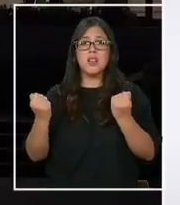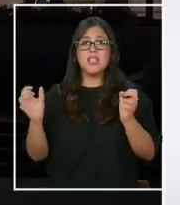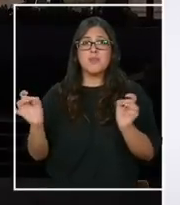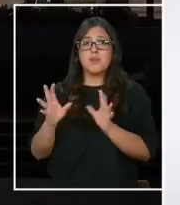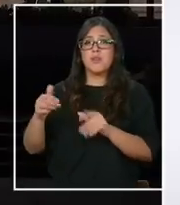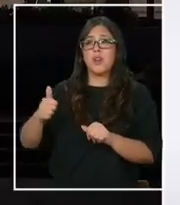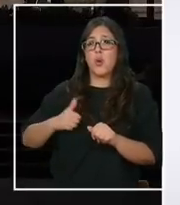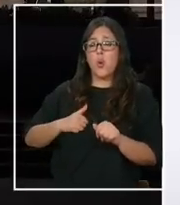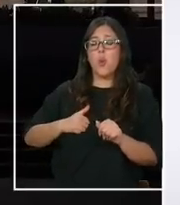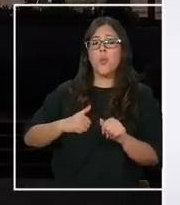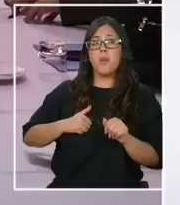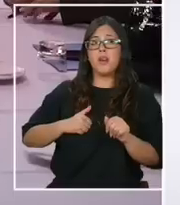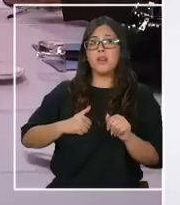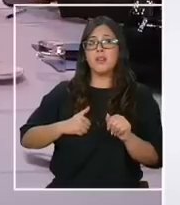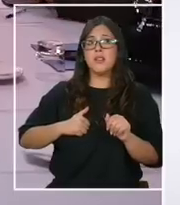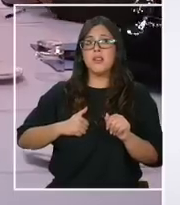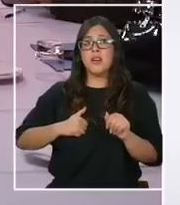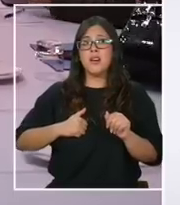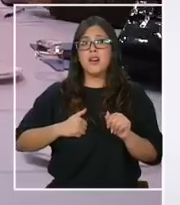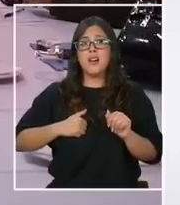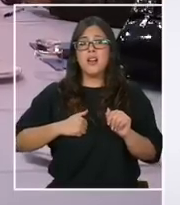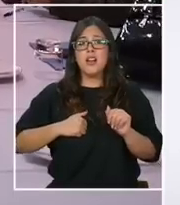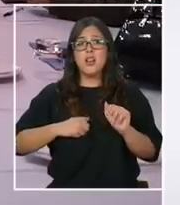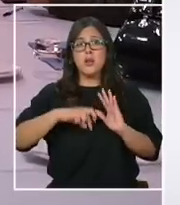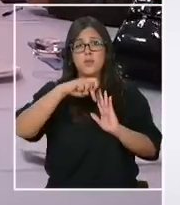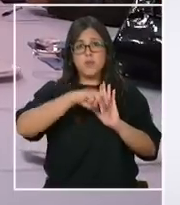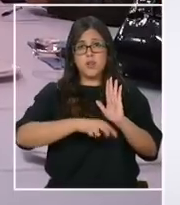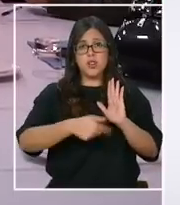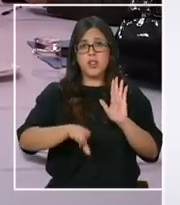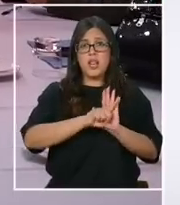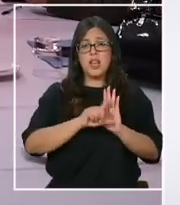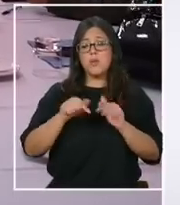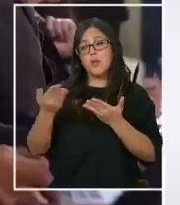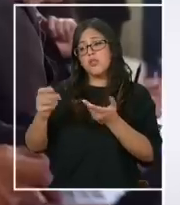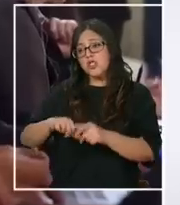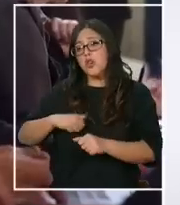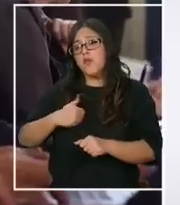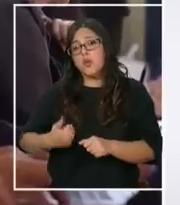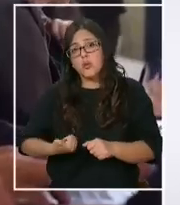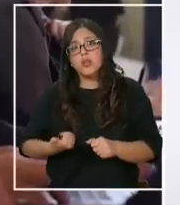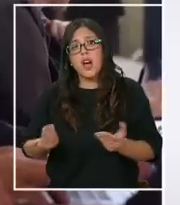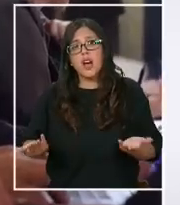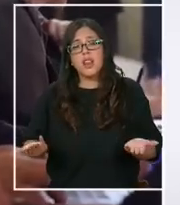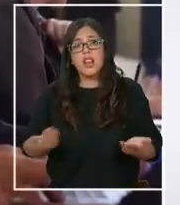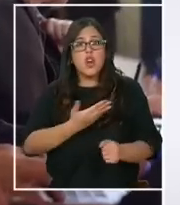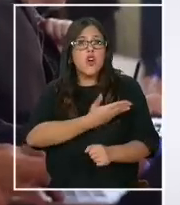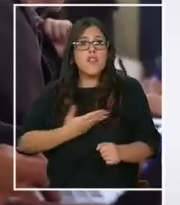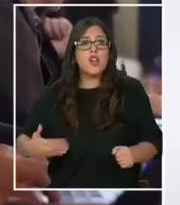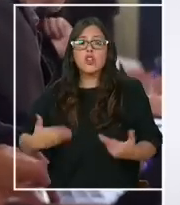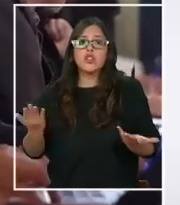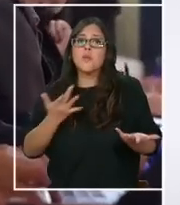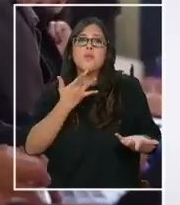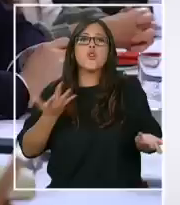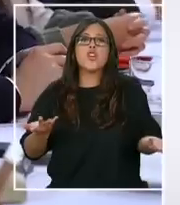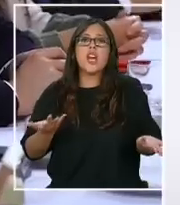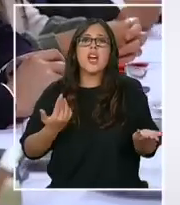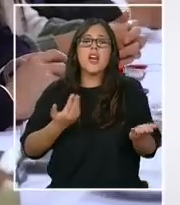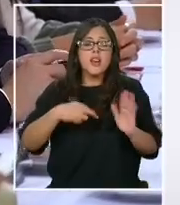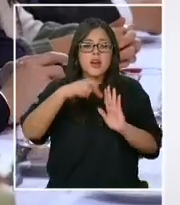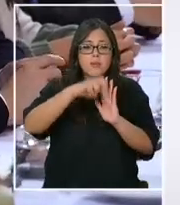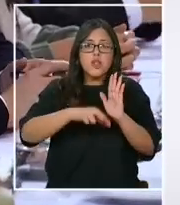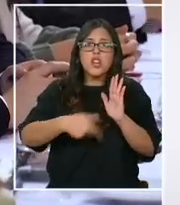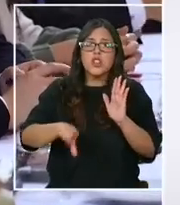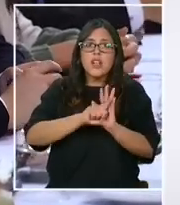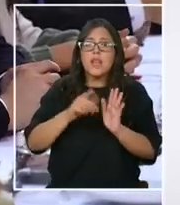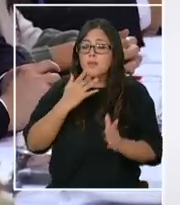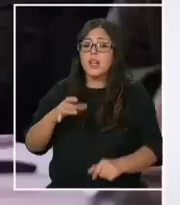diciendo el proyecto de ley, si es que es aprobado. Bueno, si esa fuera la supuesta voluntad del gobierno, entonces, ¿por qué se presentó el proyecto de ley? Porque en Chile los fallos